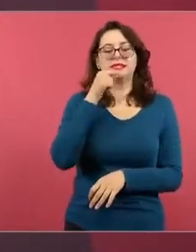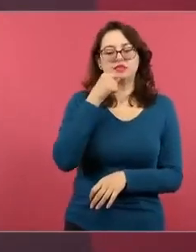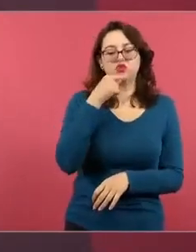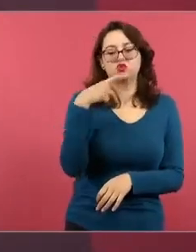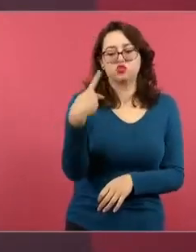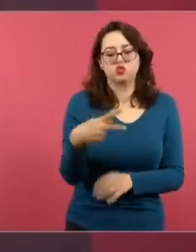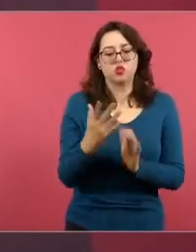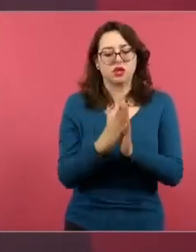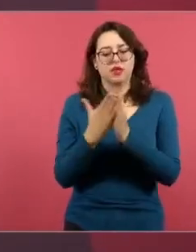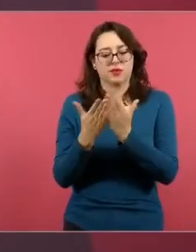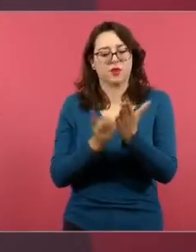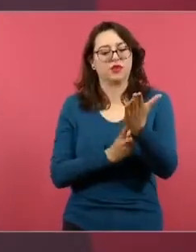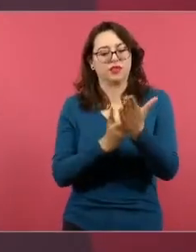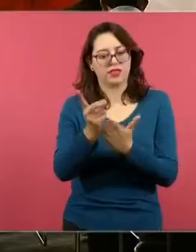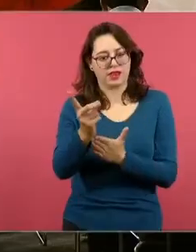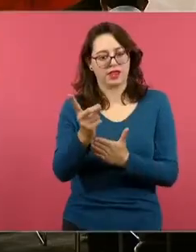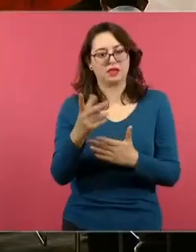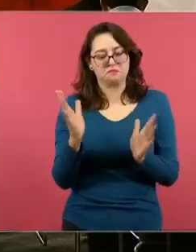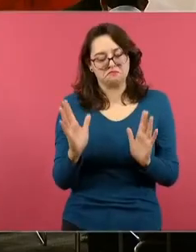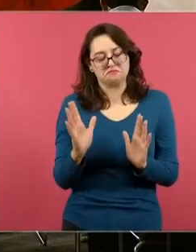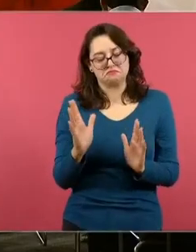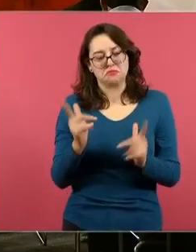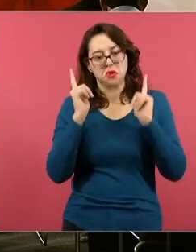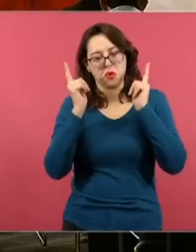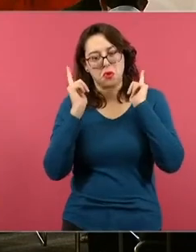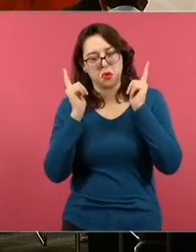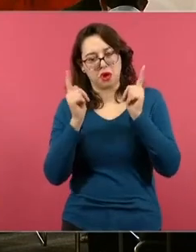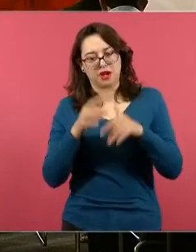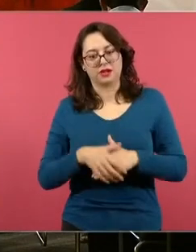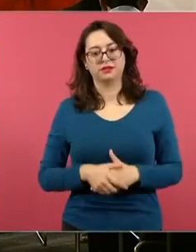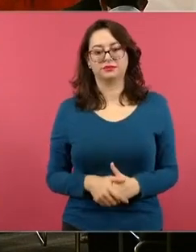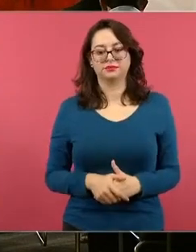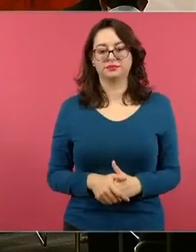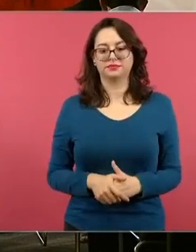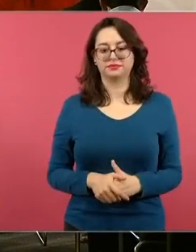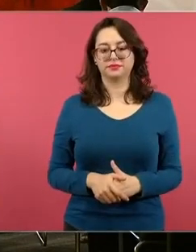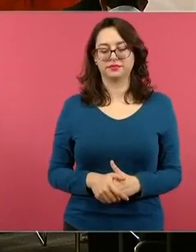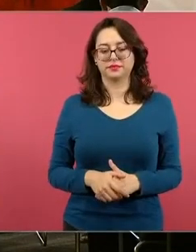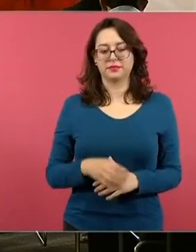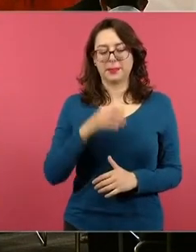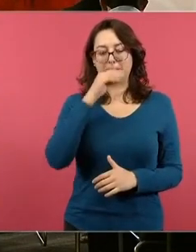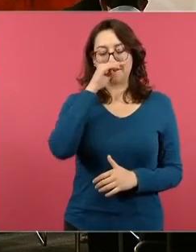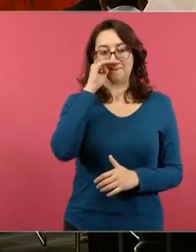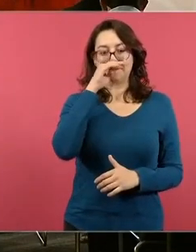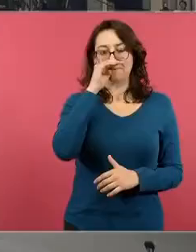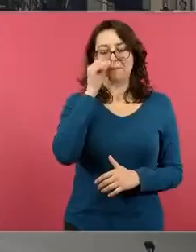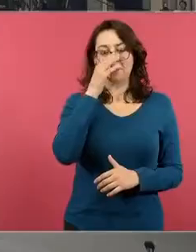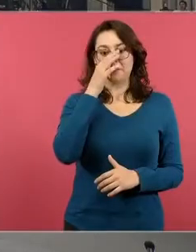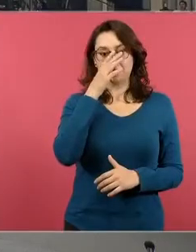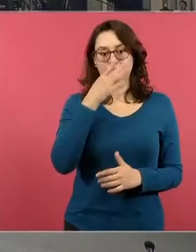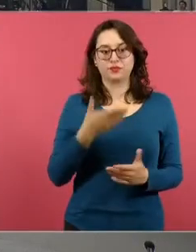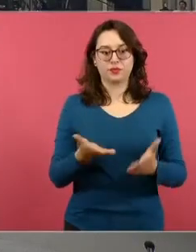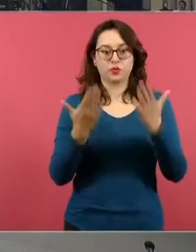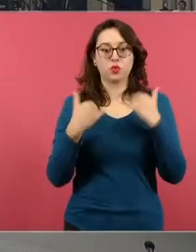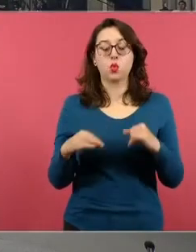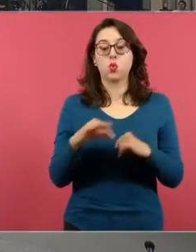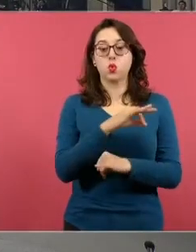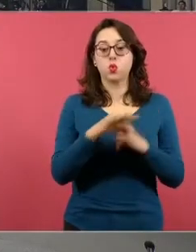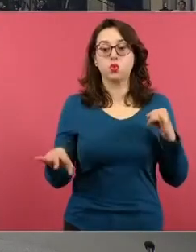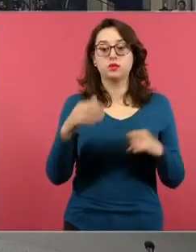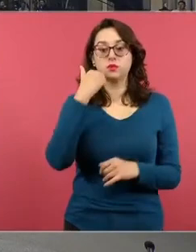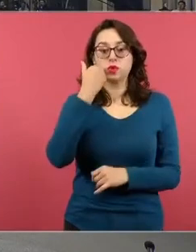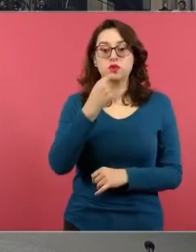niñas cuenten con sus libros cuando inicie en clases el 28 de agosto y por último si me permiten hacer un